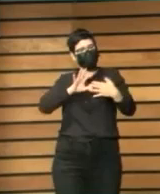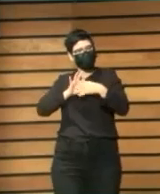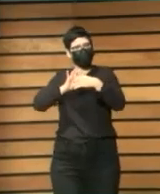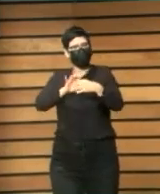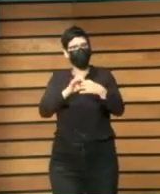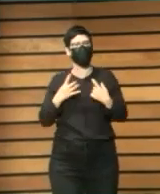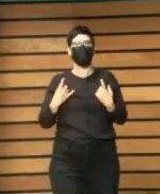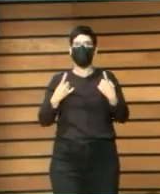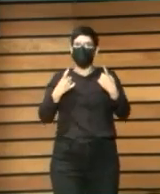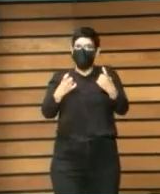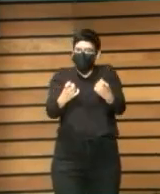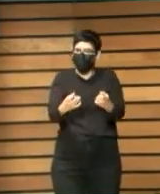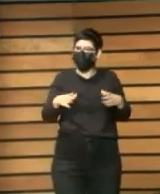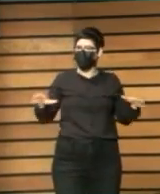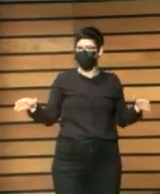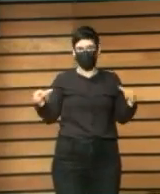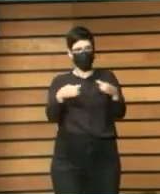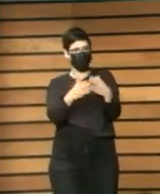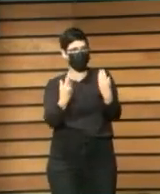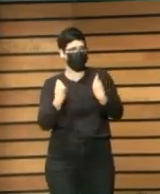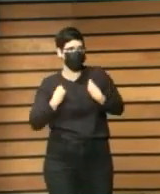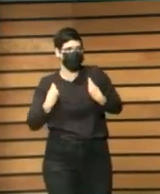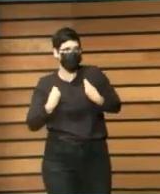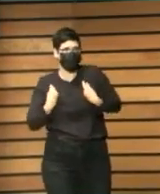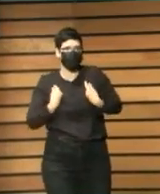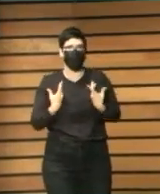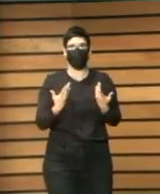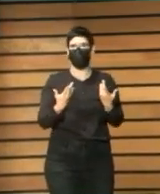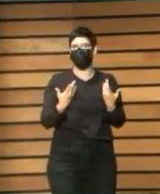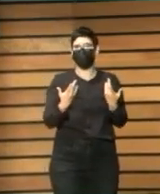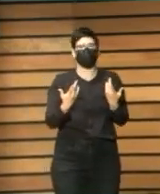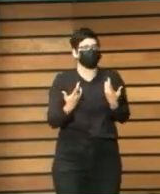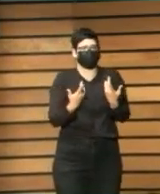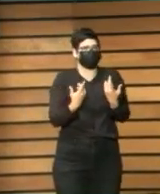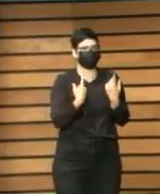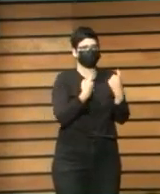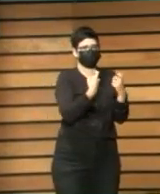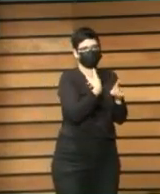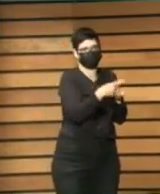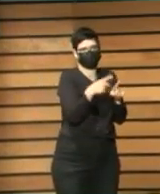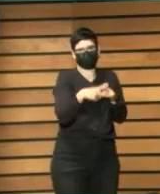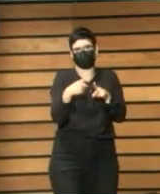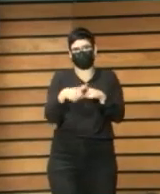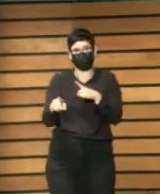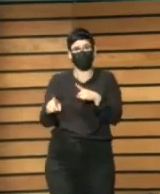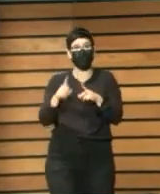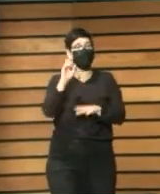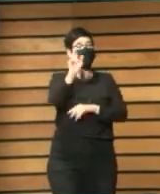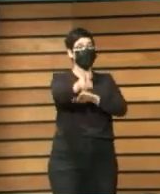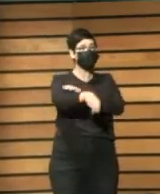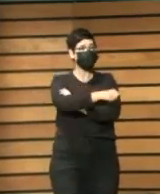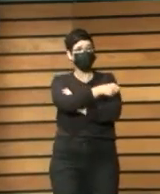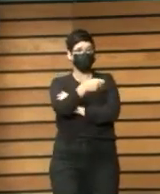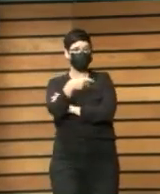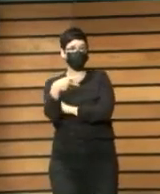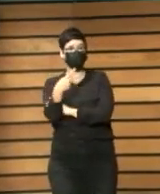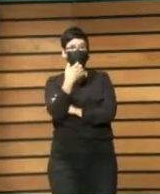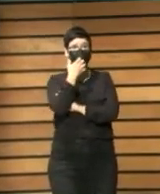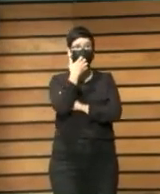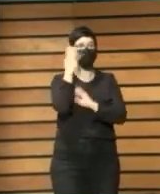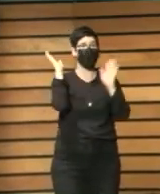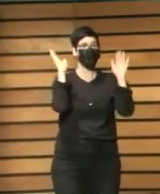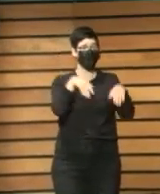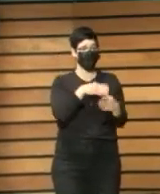comunitarias y sus necesidades en distintas necesidades de la vida y como resultado si completan un